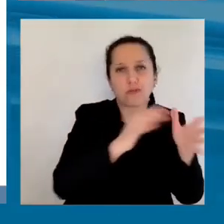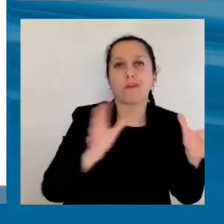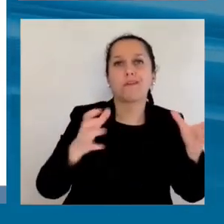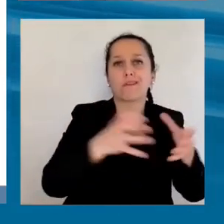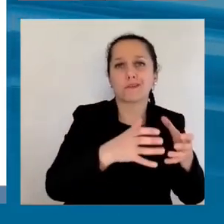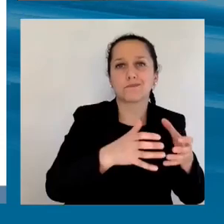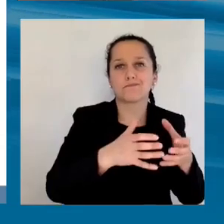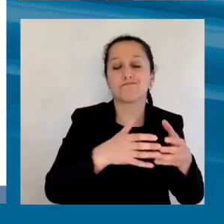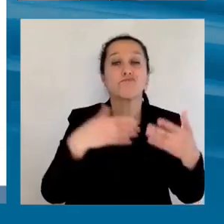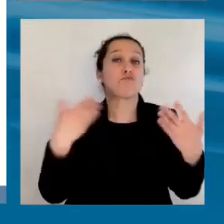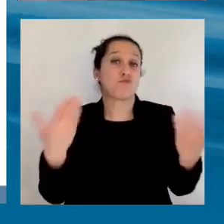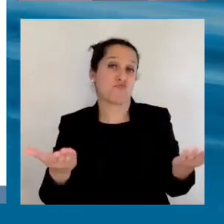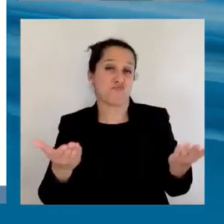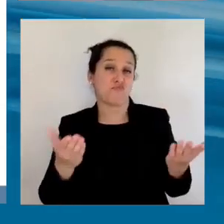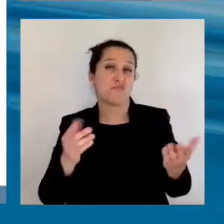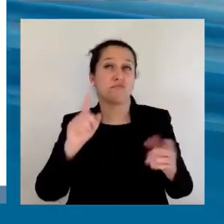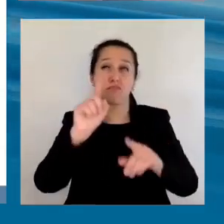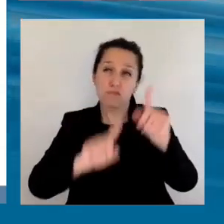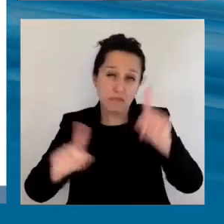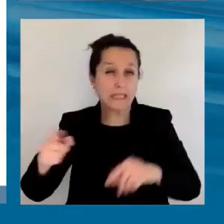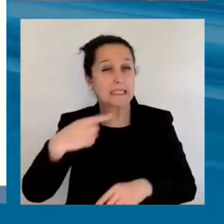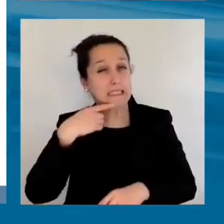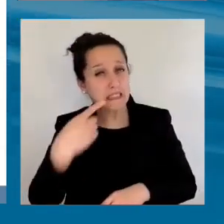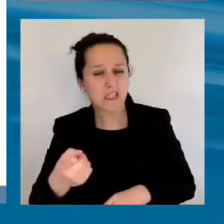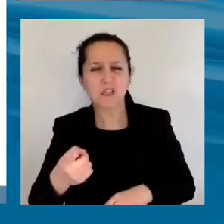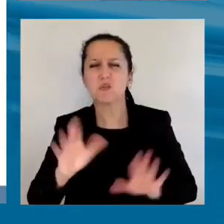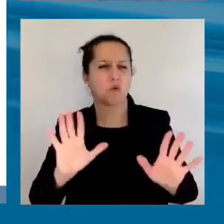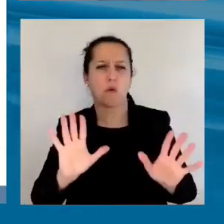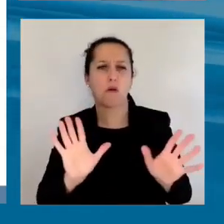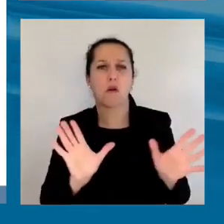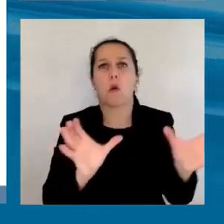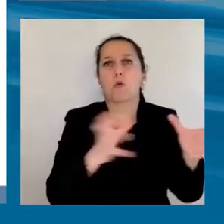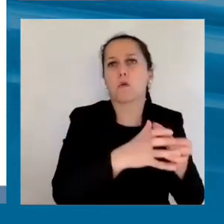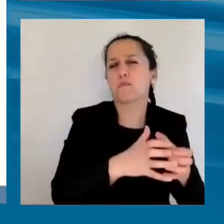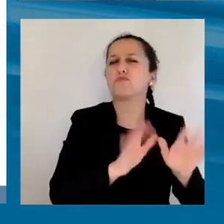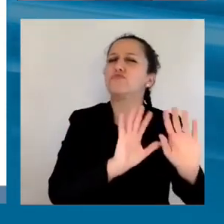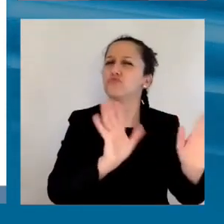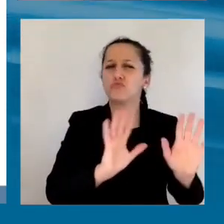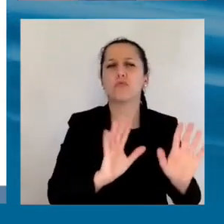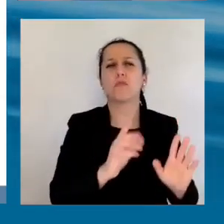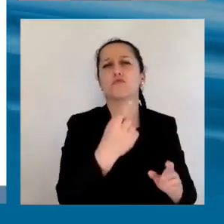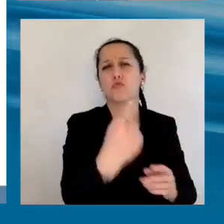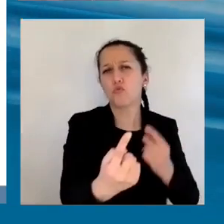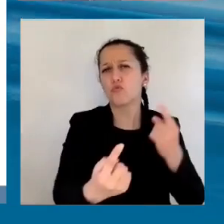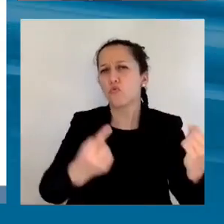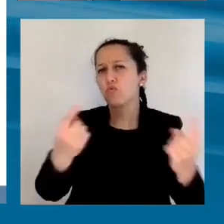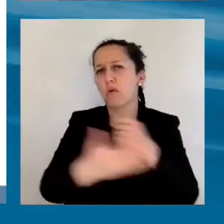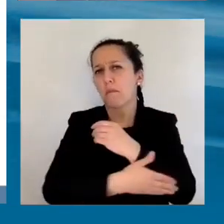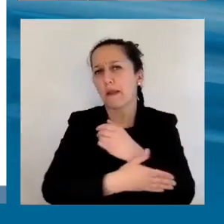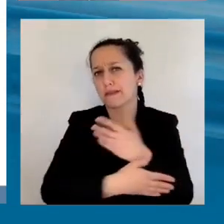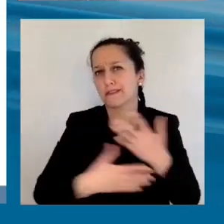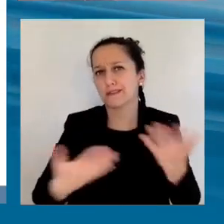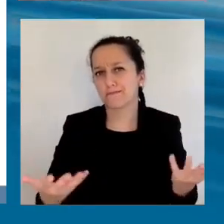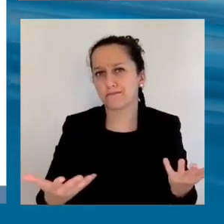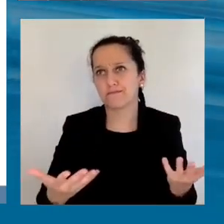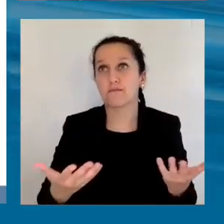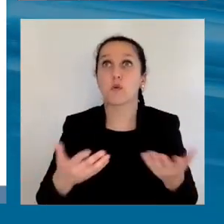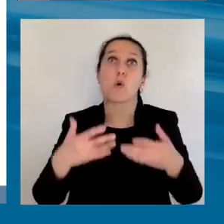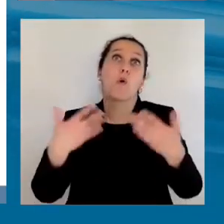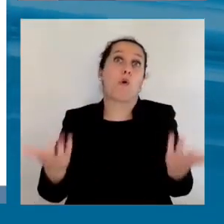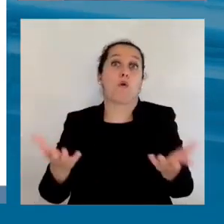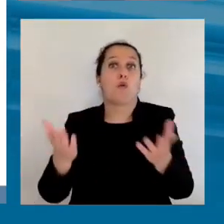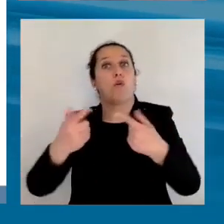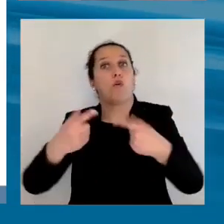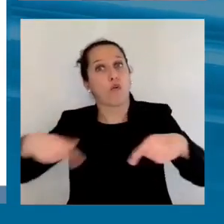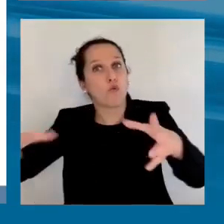alineamiento activo. Y otras preguntas es, bueno, ¿y eso lo hace cada país individualmente o con otros grupos de países? En fin, hay una discusión, pero